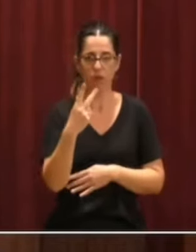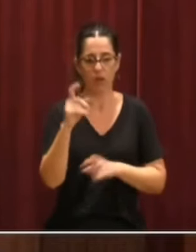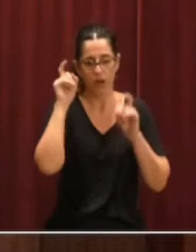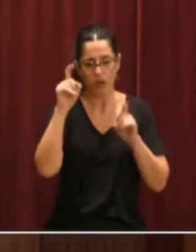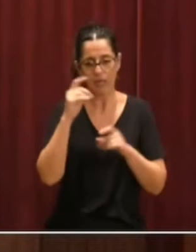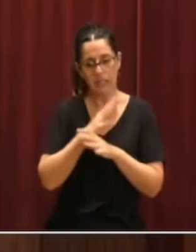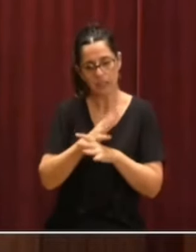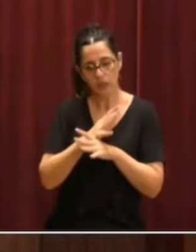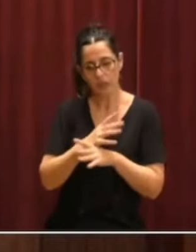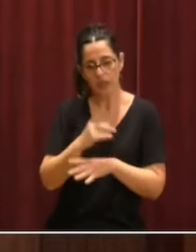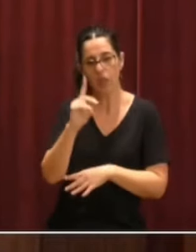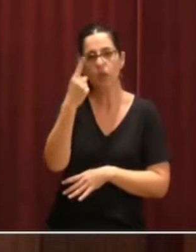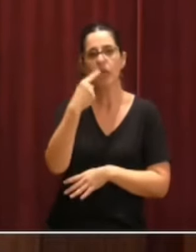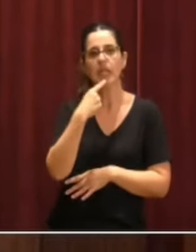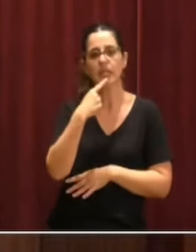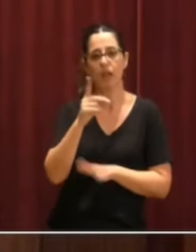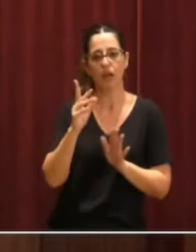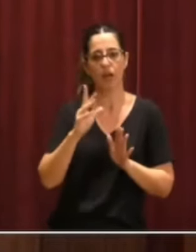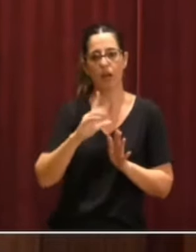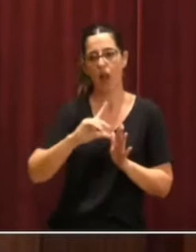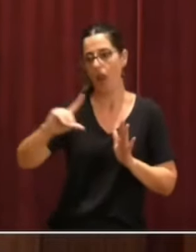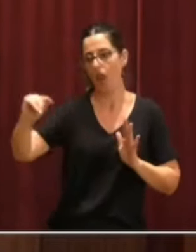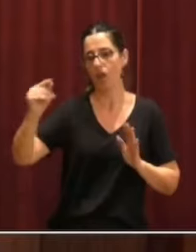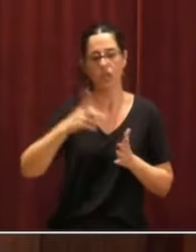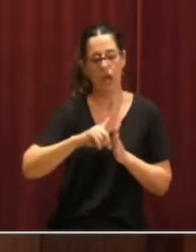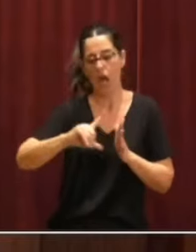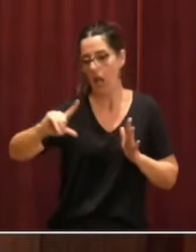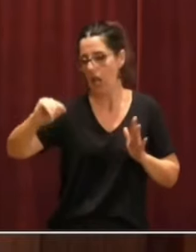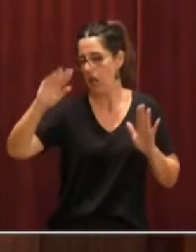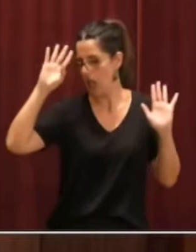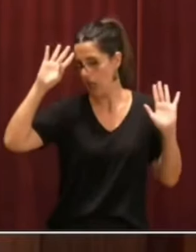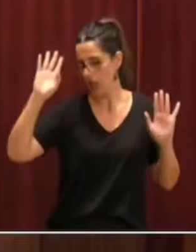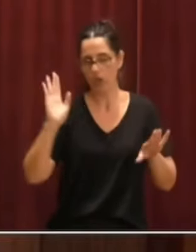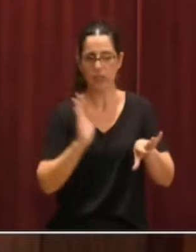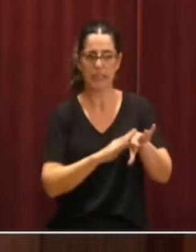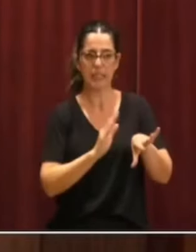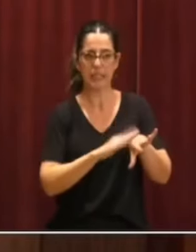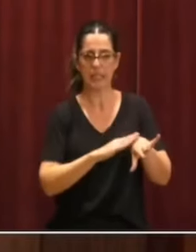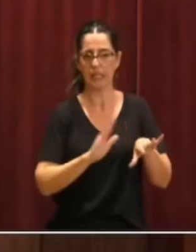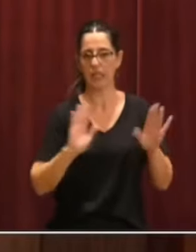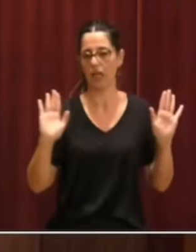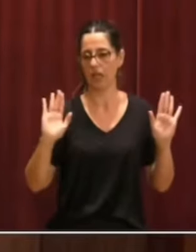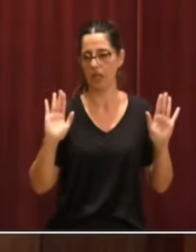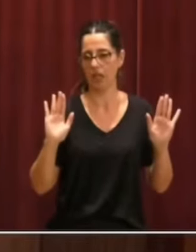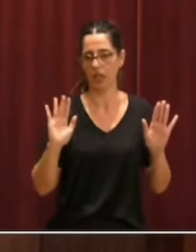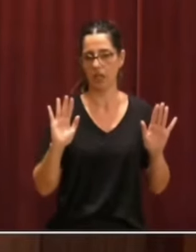primero que les diría es alejaos de cualquier miembro de la izquierda de este país.